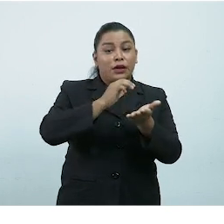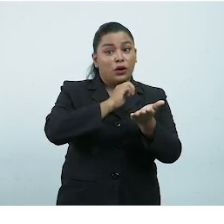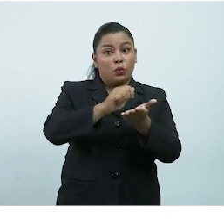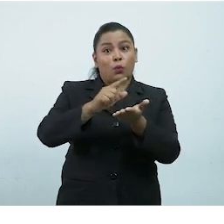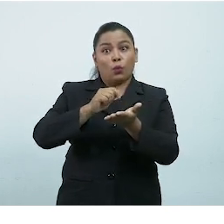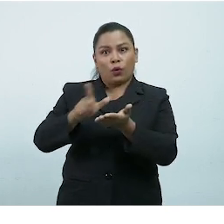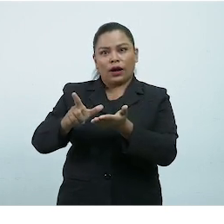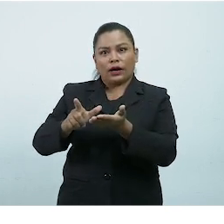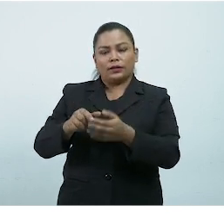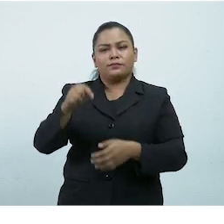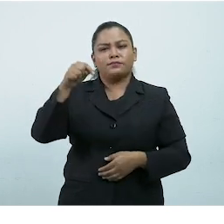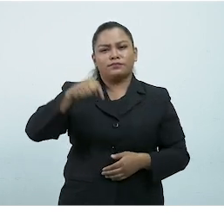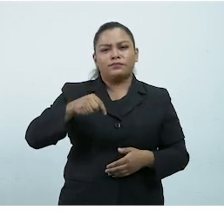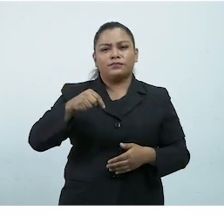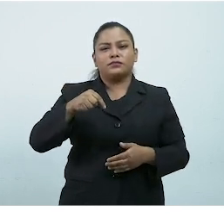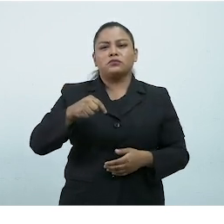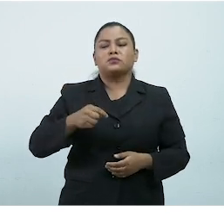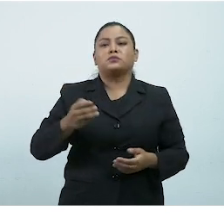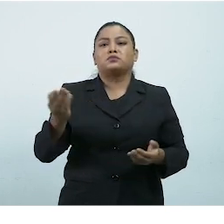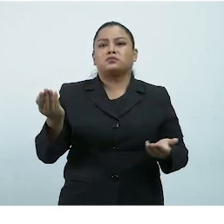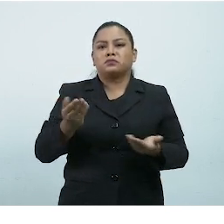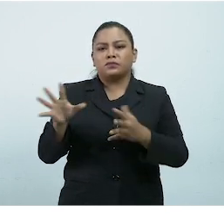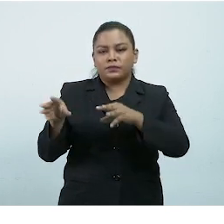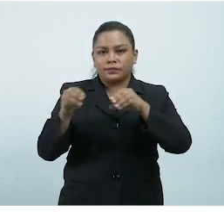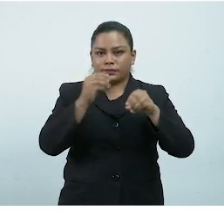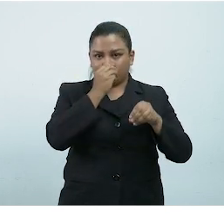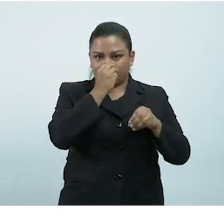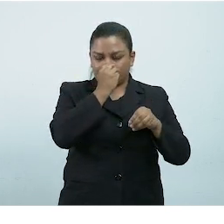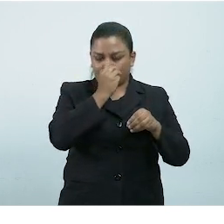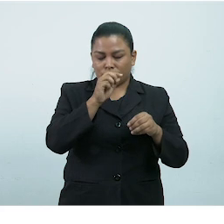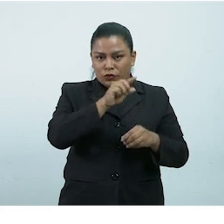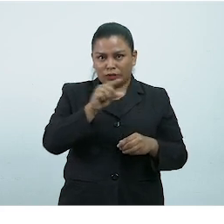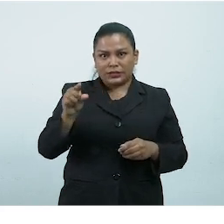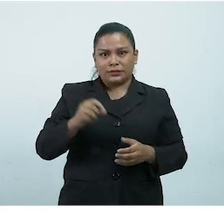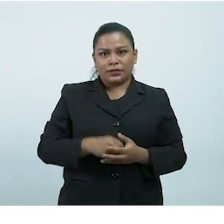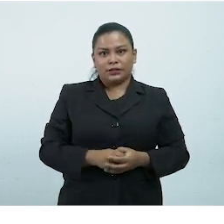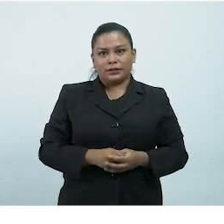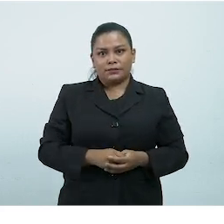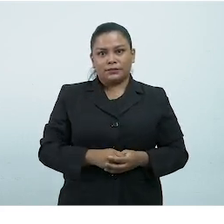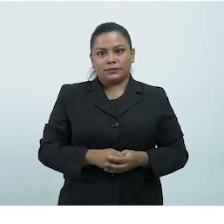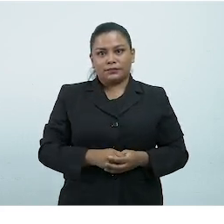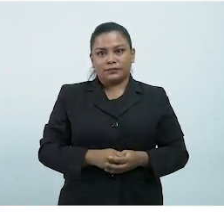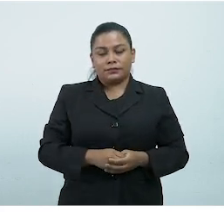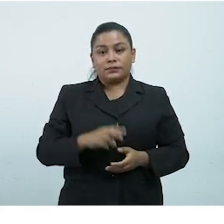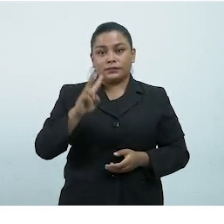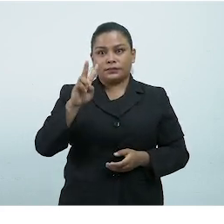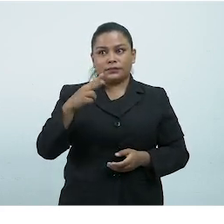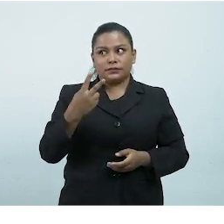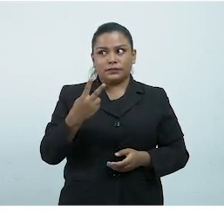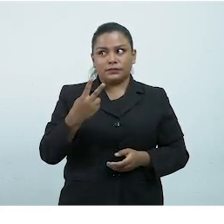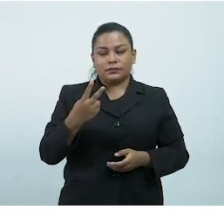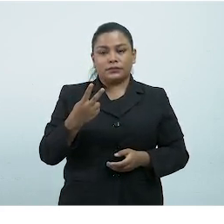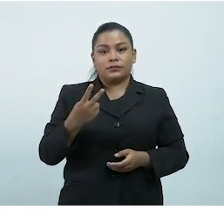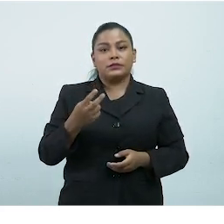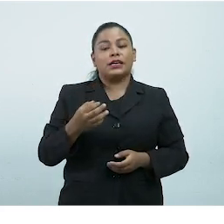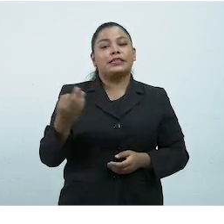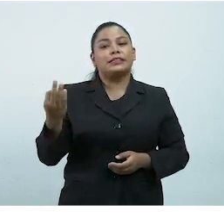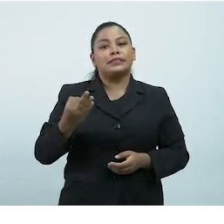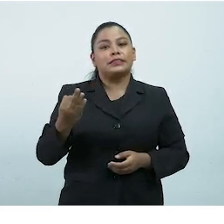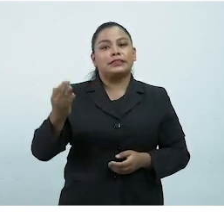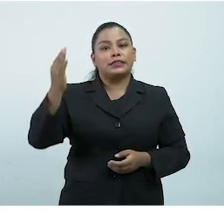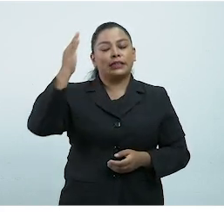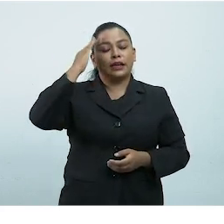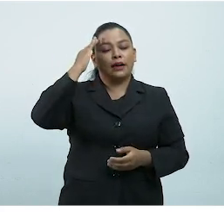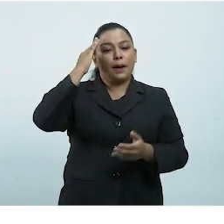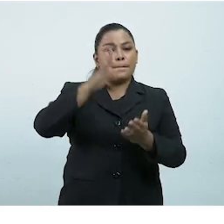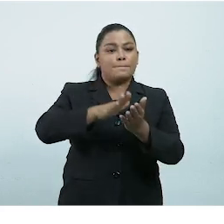Esta etapa será implementada en el lapso de una semana La segunda tiene que ver con la previsión